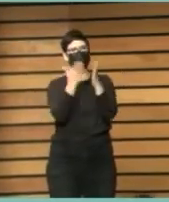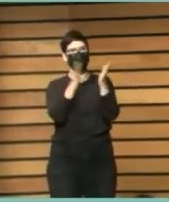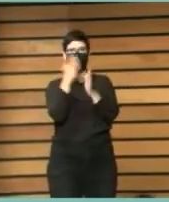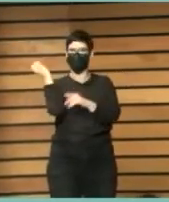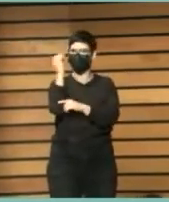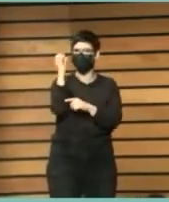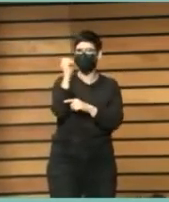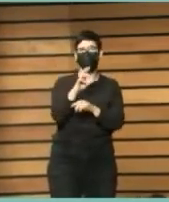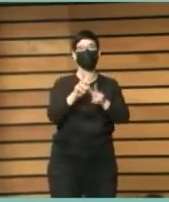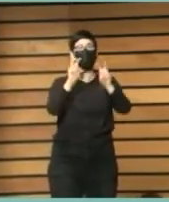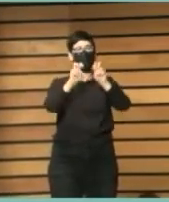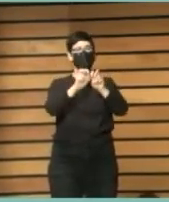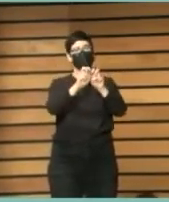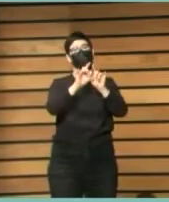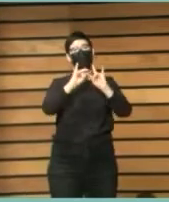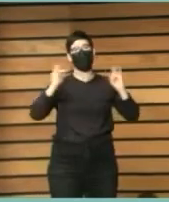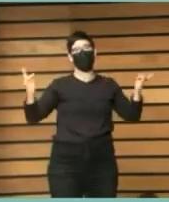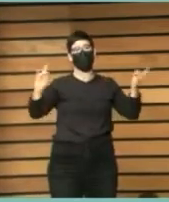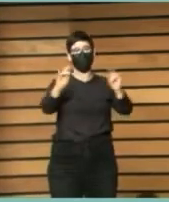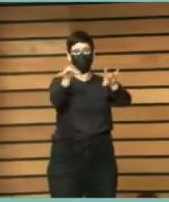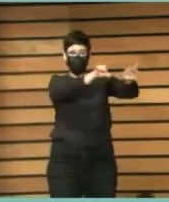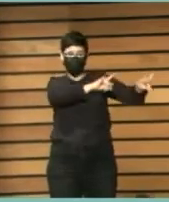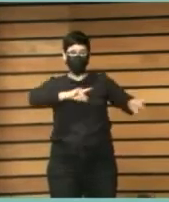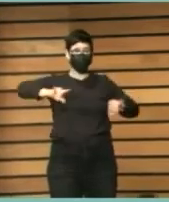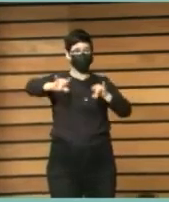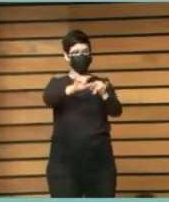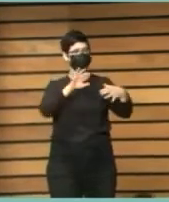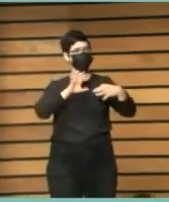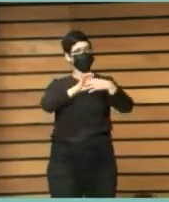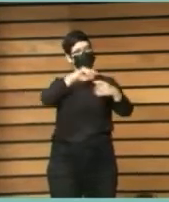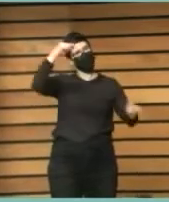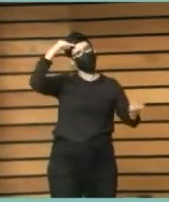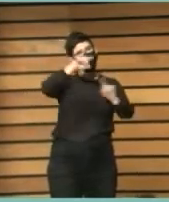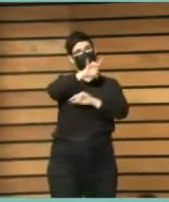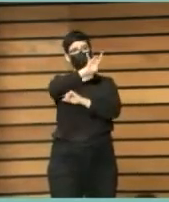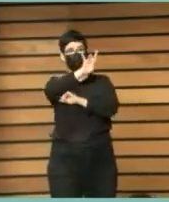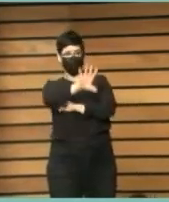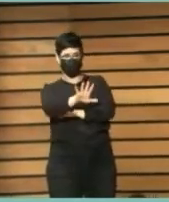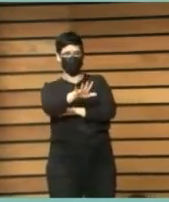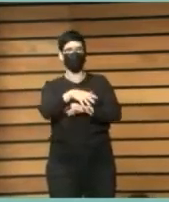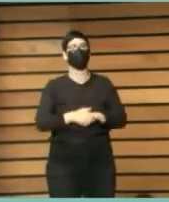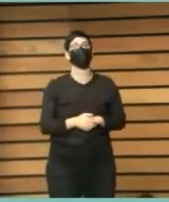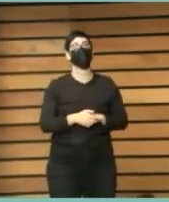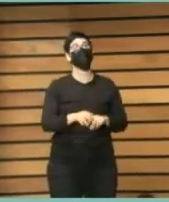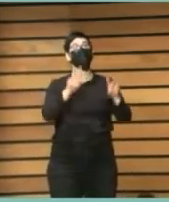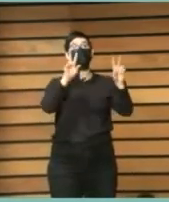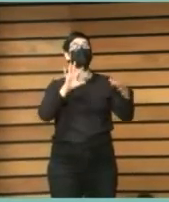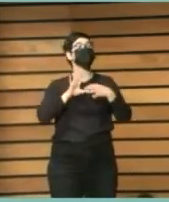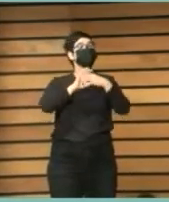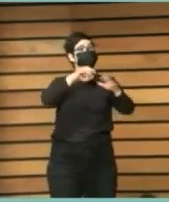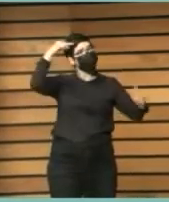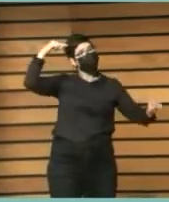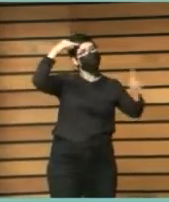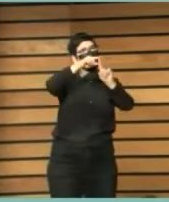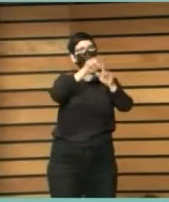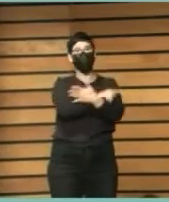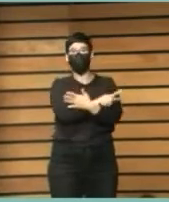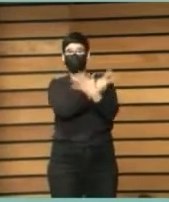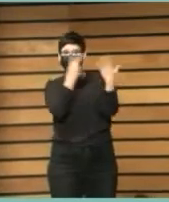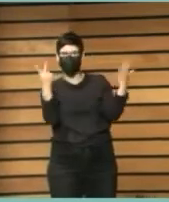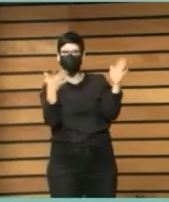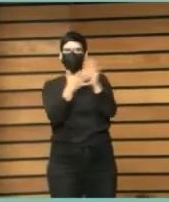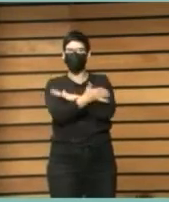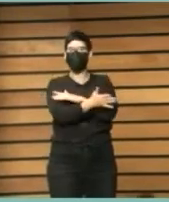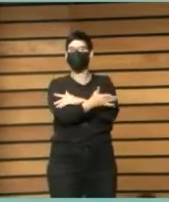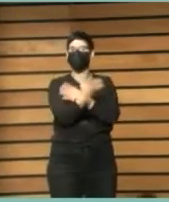ecosistemas terrestres en relación con el 15 en relación con el 17 muy importante desde mi punto de vista la mayor parte de las acciones